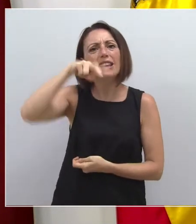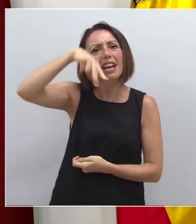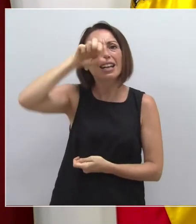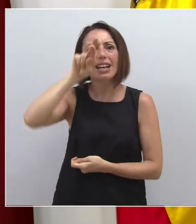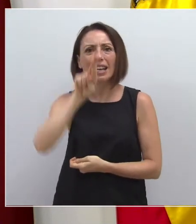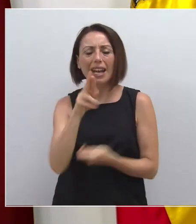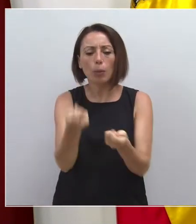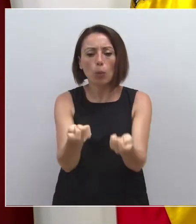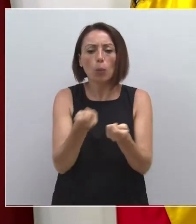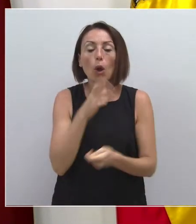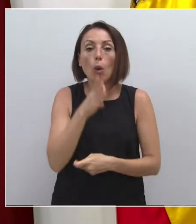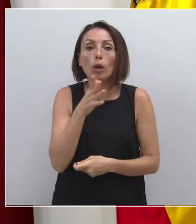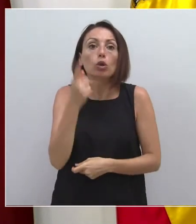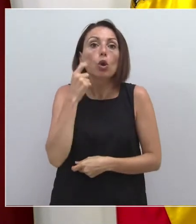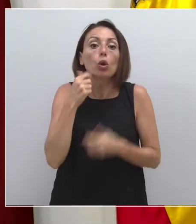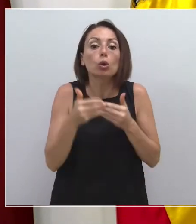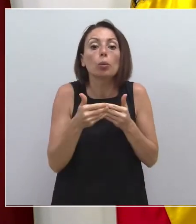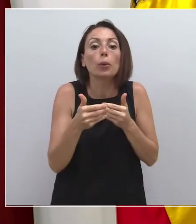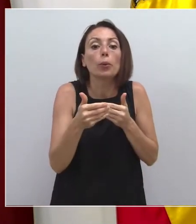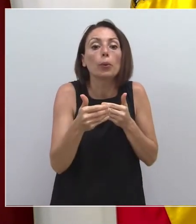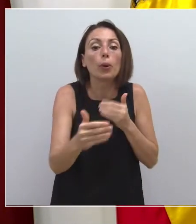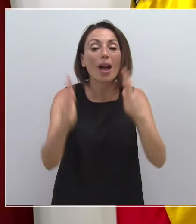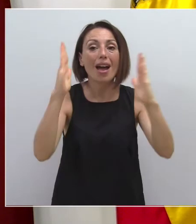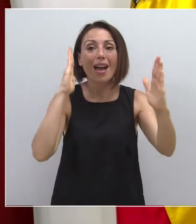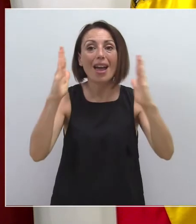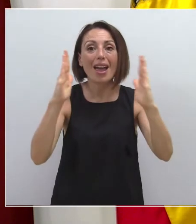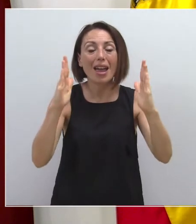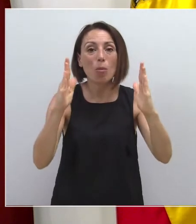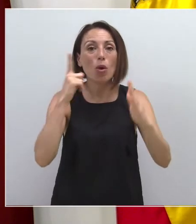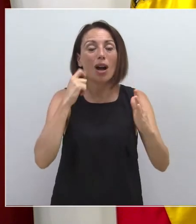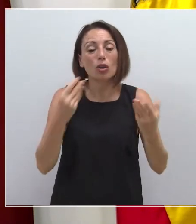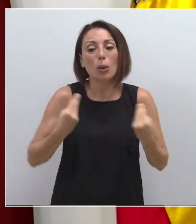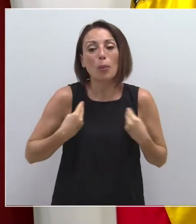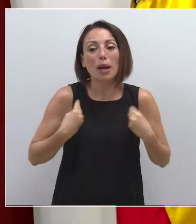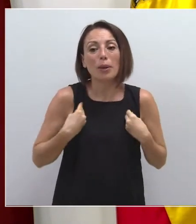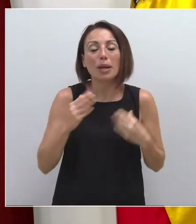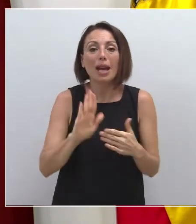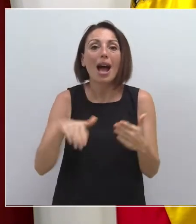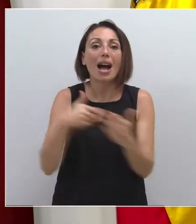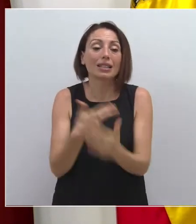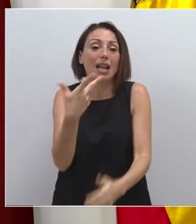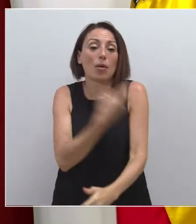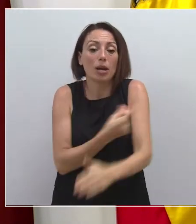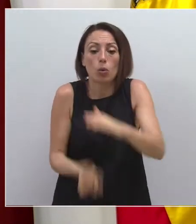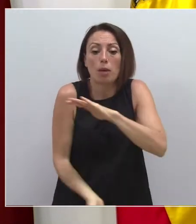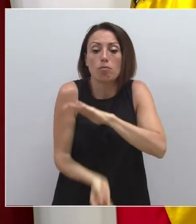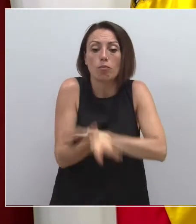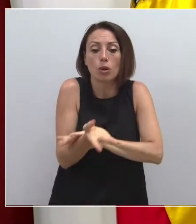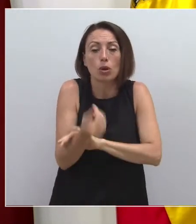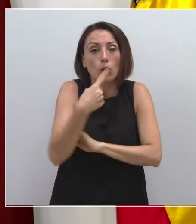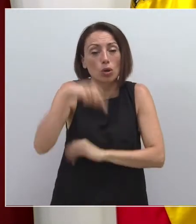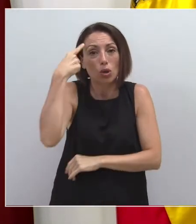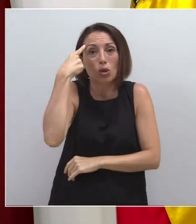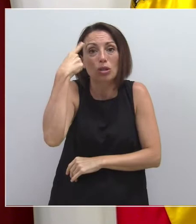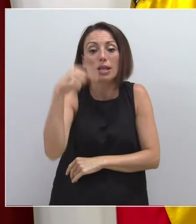acostumbrarnos a convivir durante un cierto tiempo, hasta la aparición o la disponibilidad de la vacuna, de que tenemos que